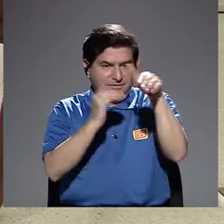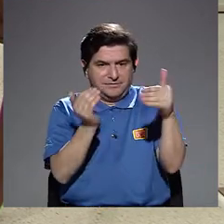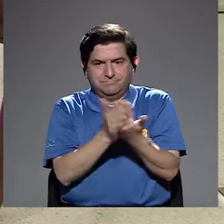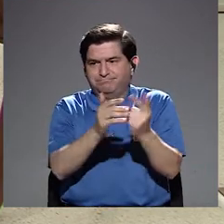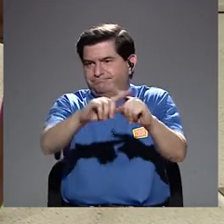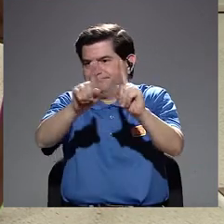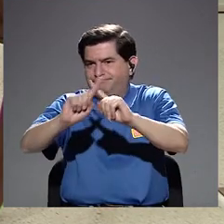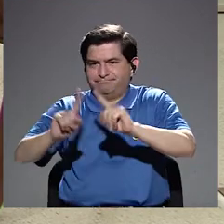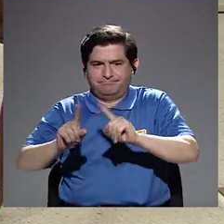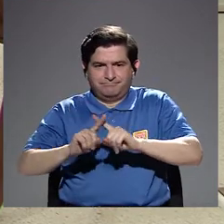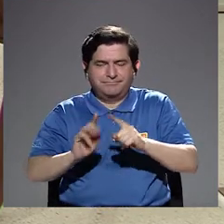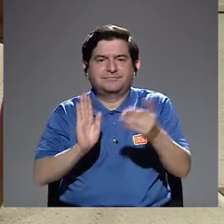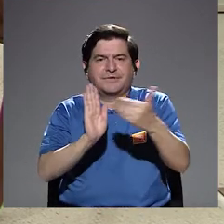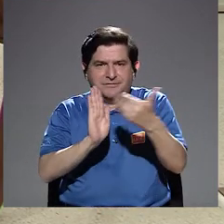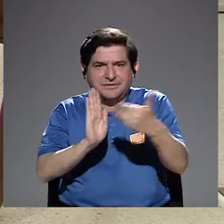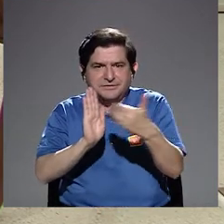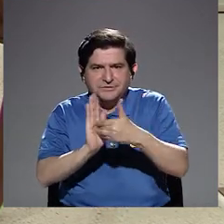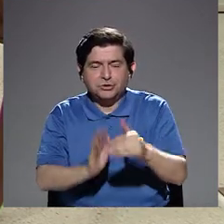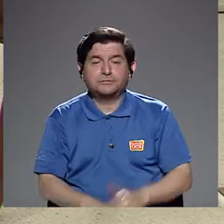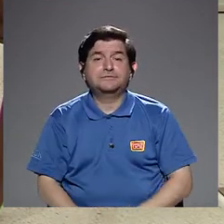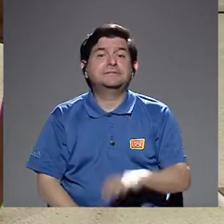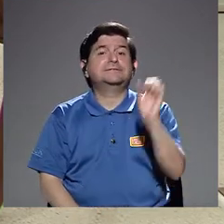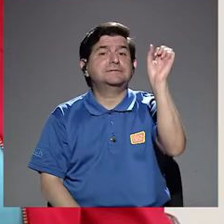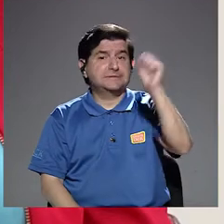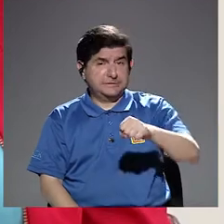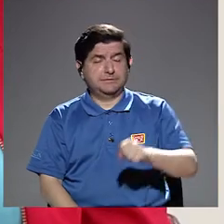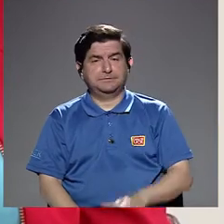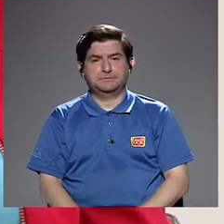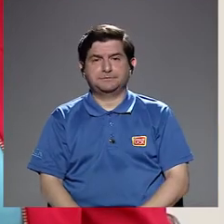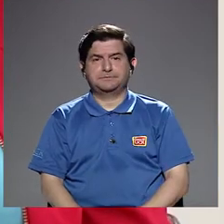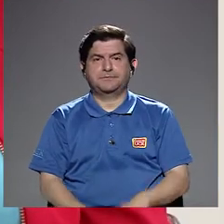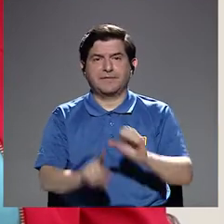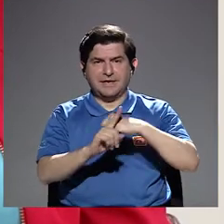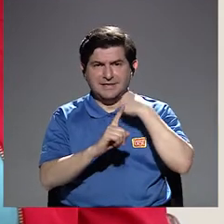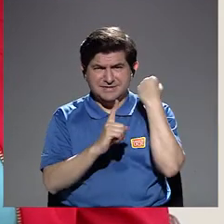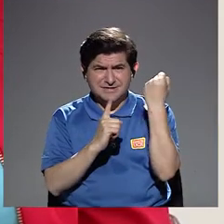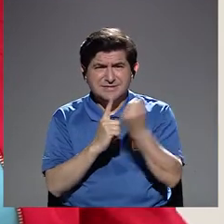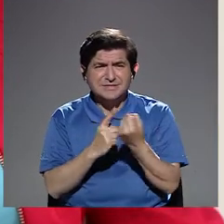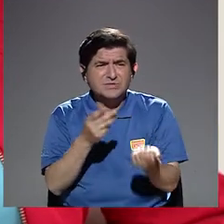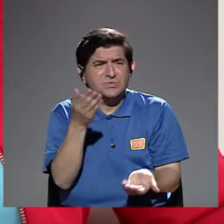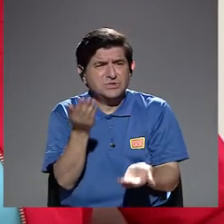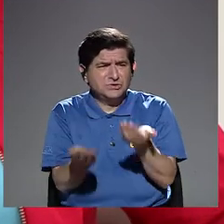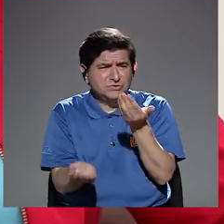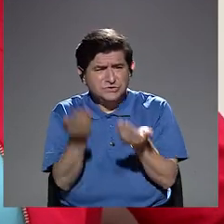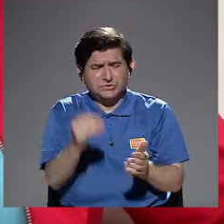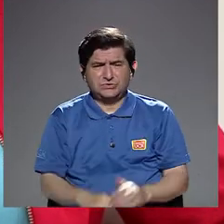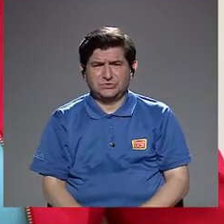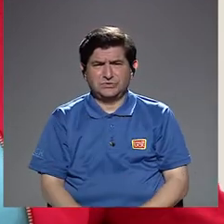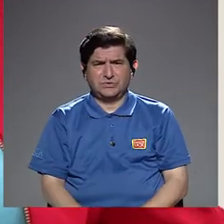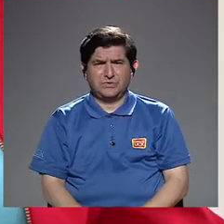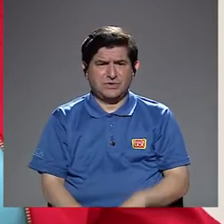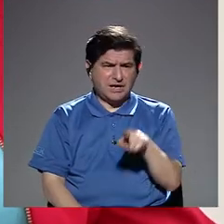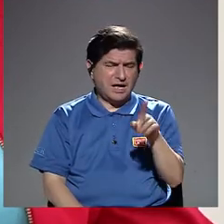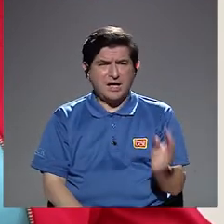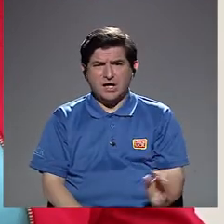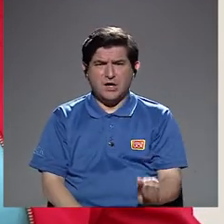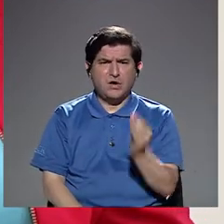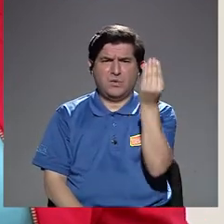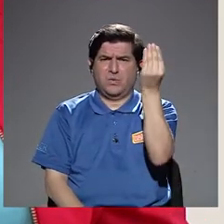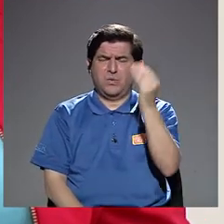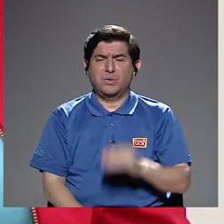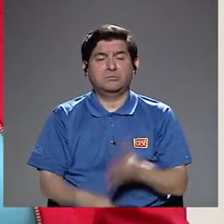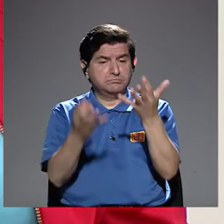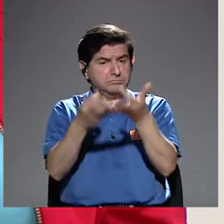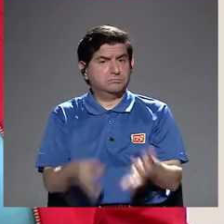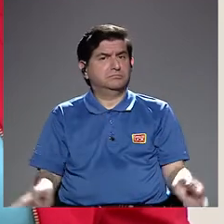todo eso que les afecta. Sí, las condiciones, digamos, en las que se encuentra un adolescente